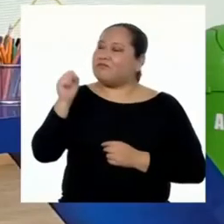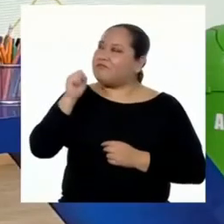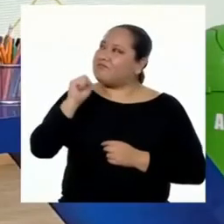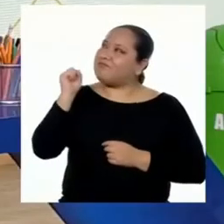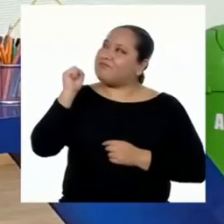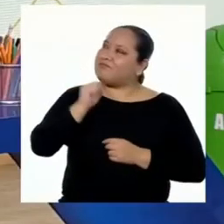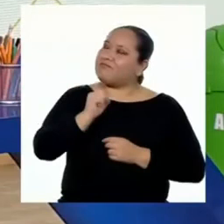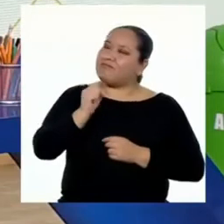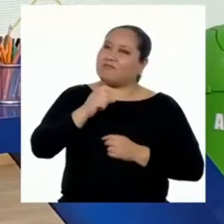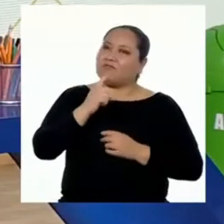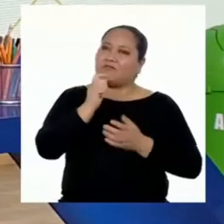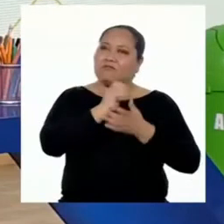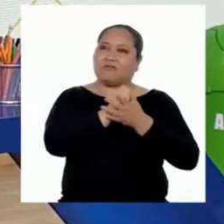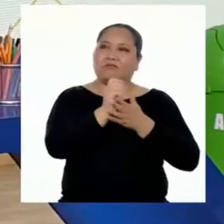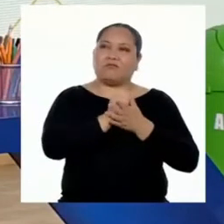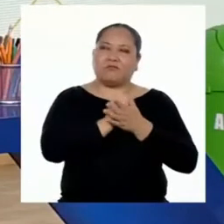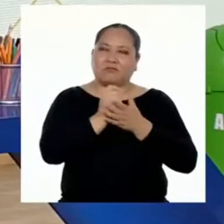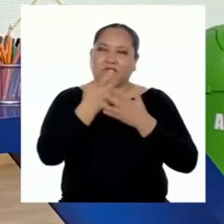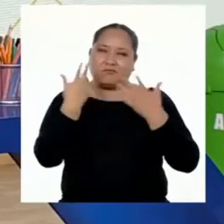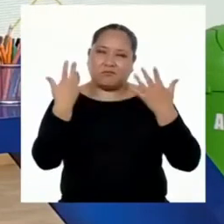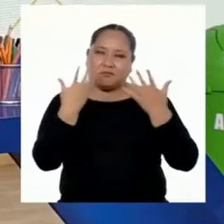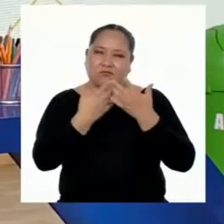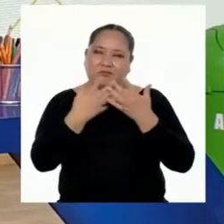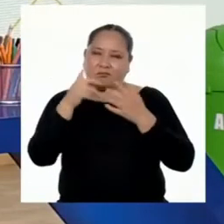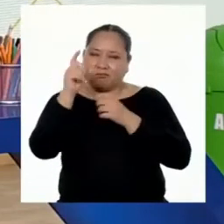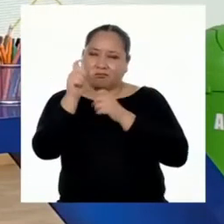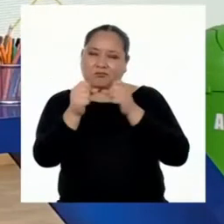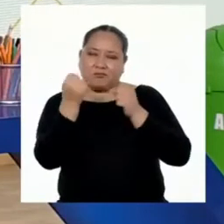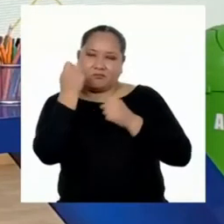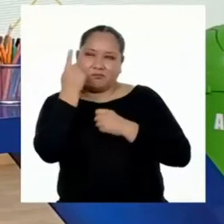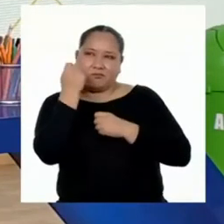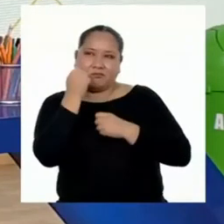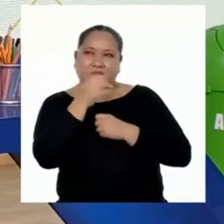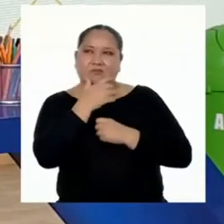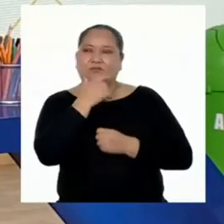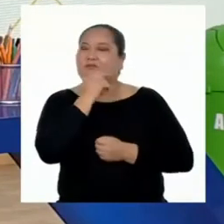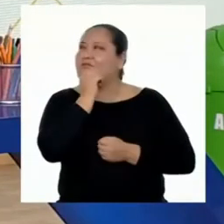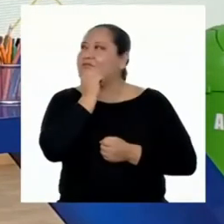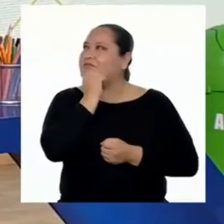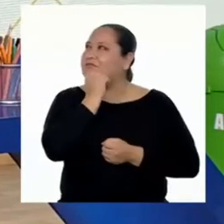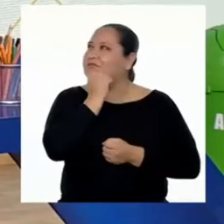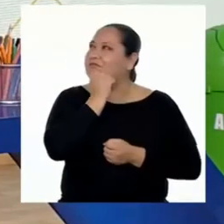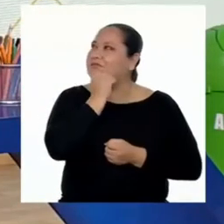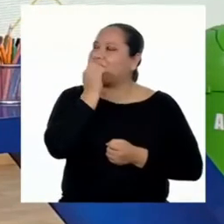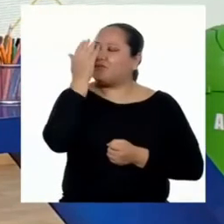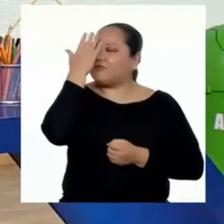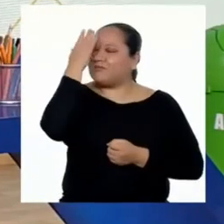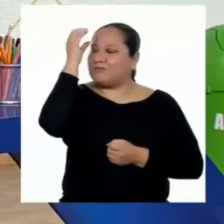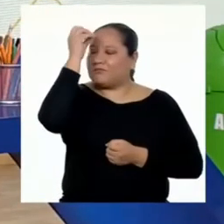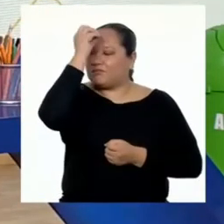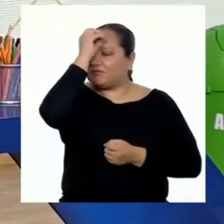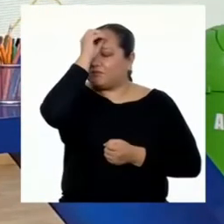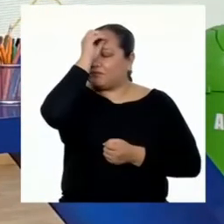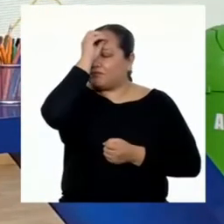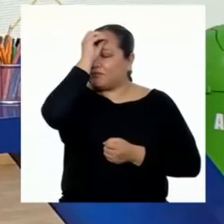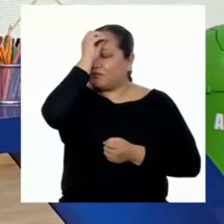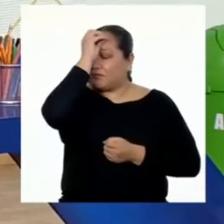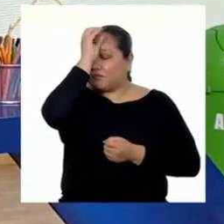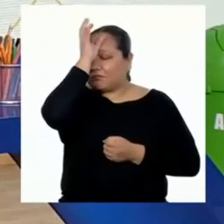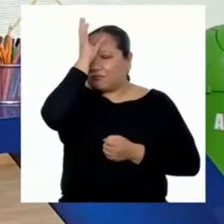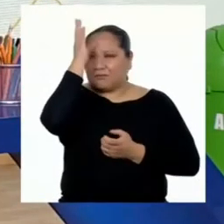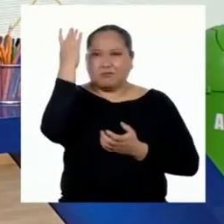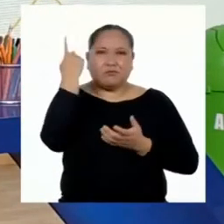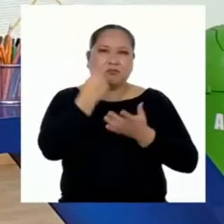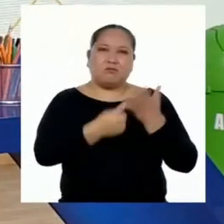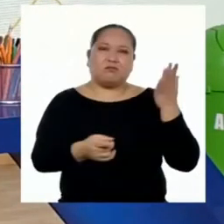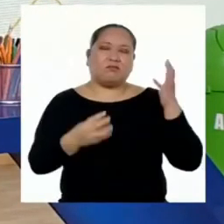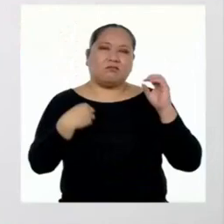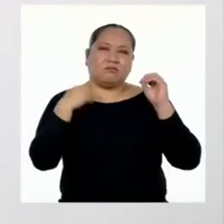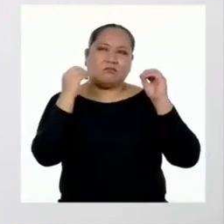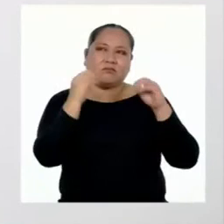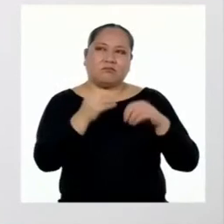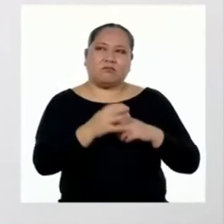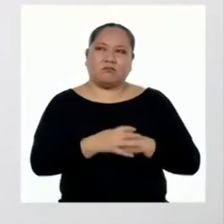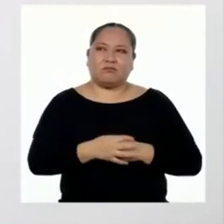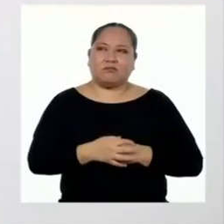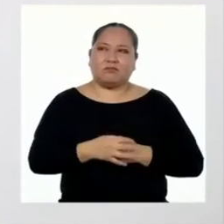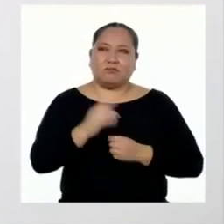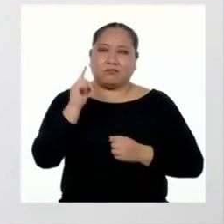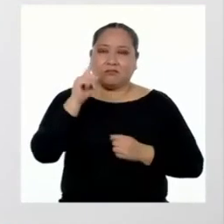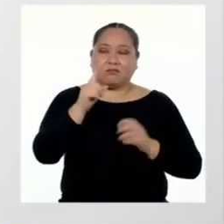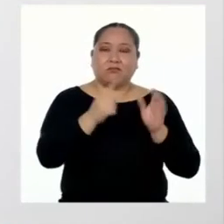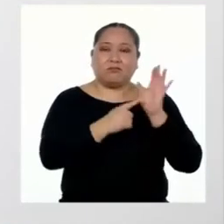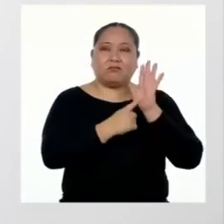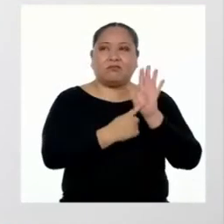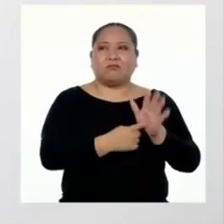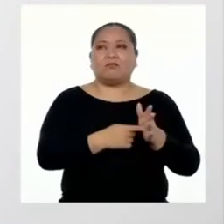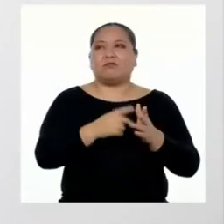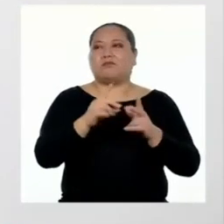tienes razón. Como para contextualizar a los lectores. Pero no se me ocurre nada. ¿Qué podría poner allí? Tu